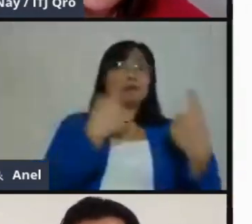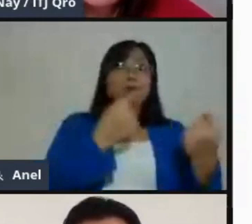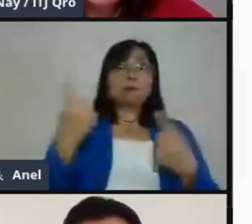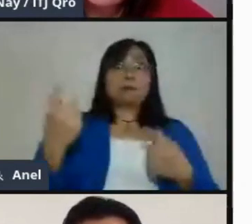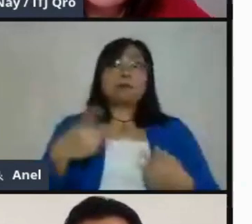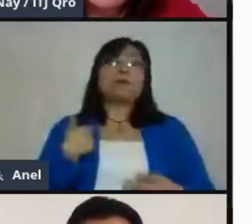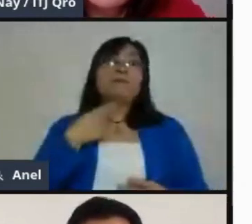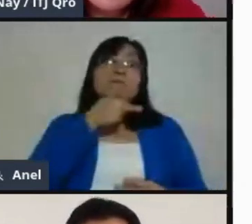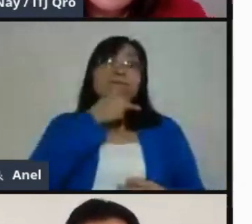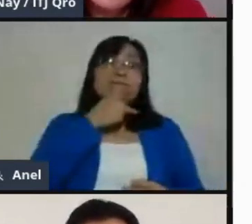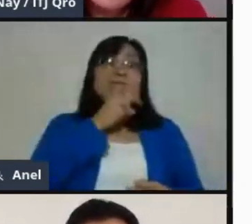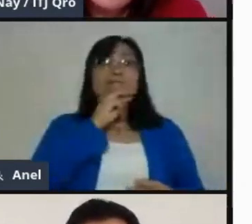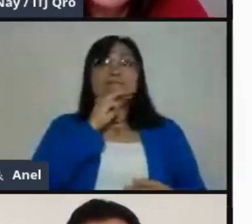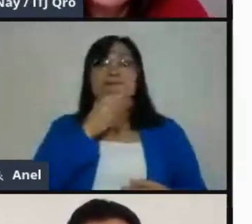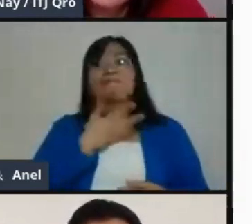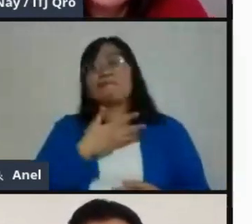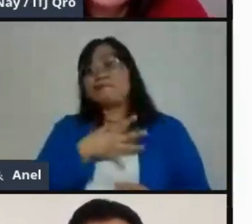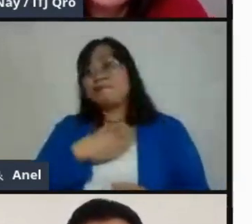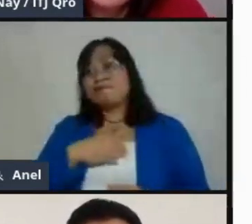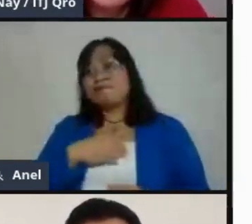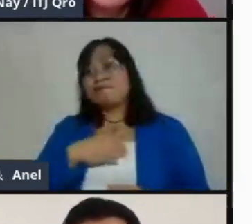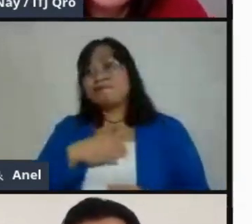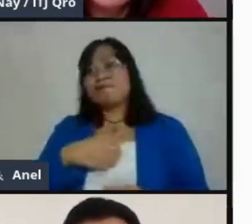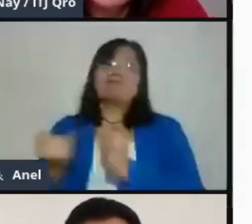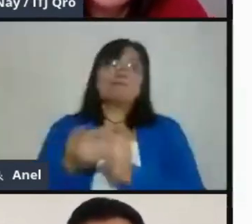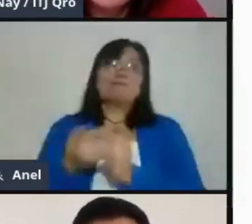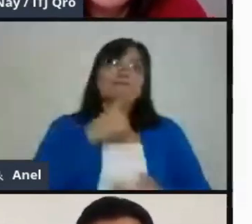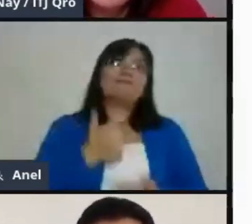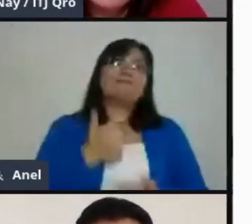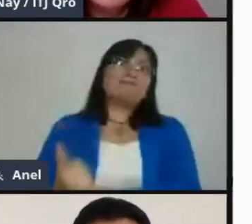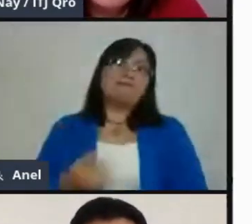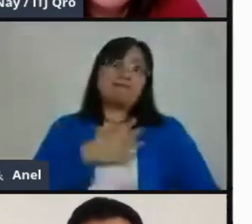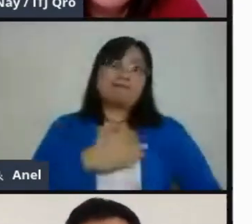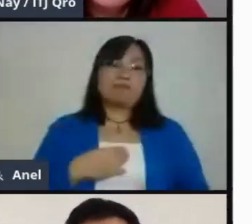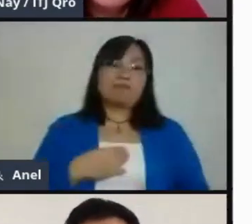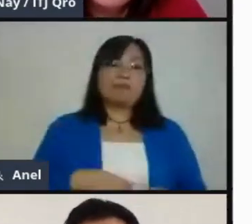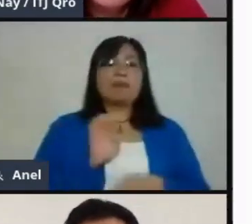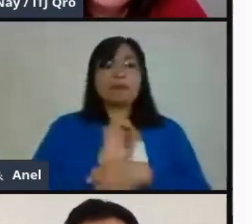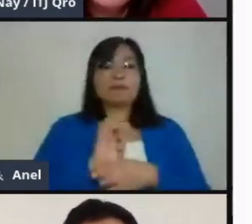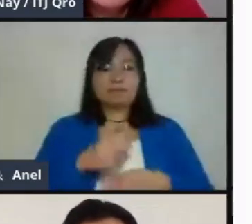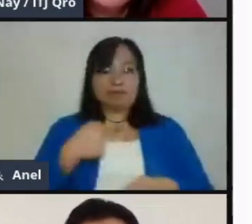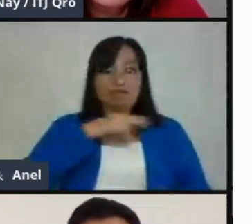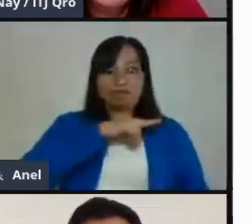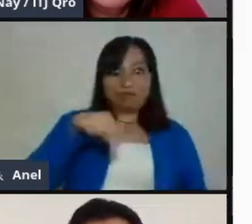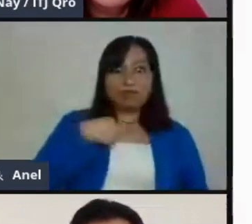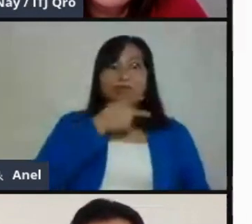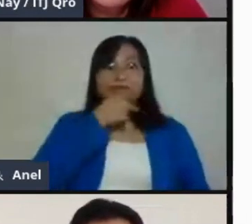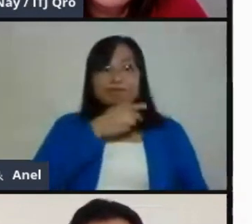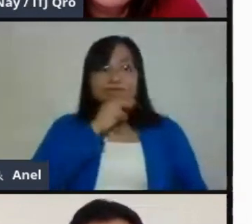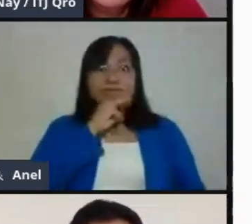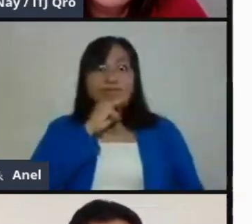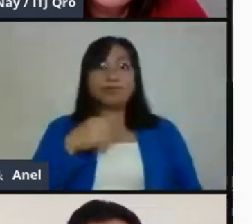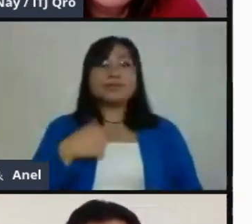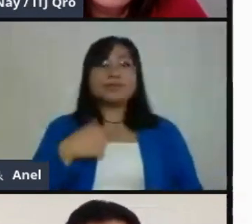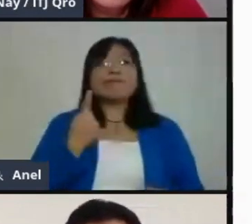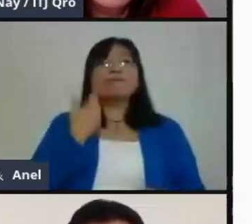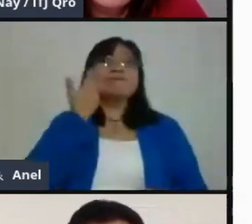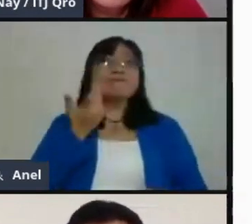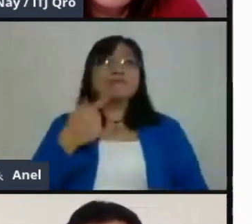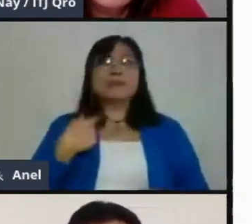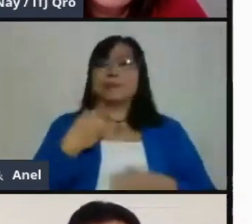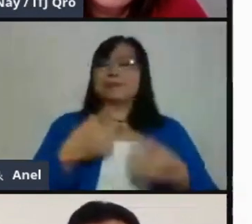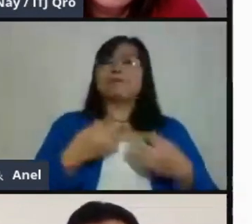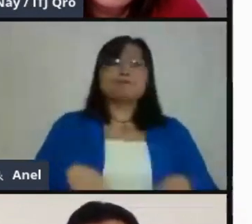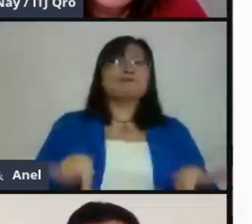primer punto es que como padres de familia queremos sentirnos altamente informados. Mi recomendación para ustedes,